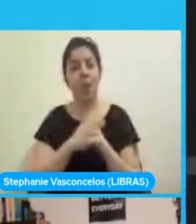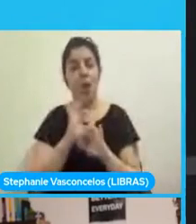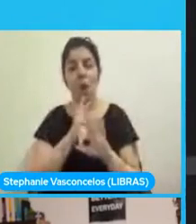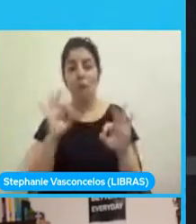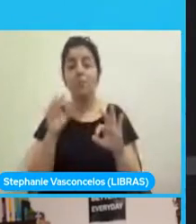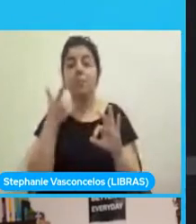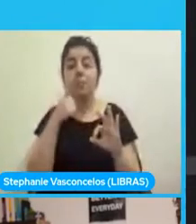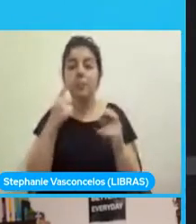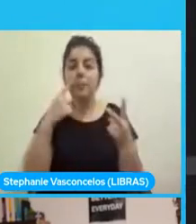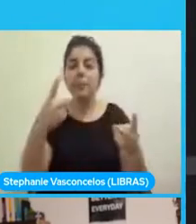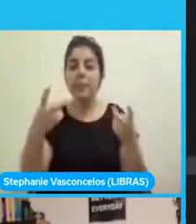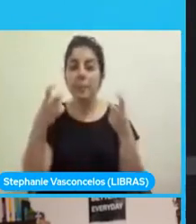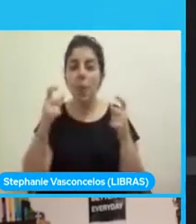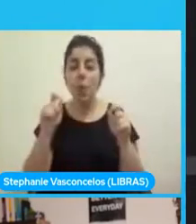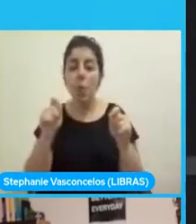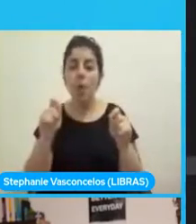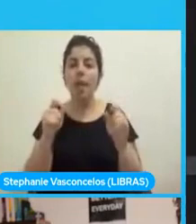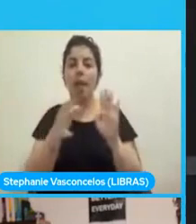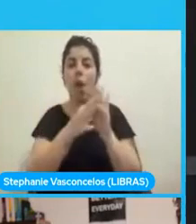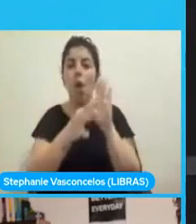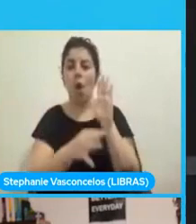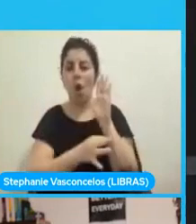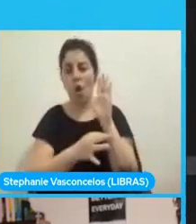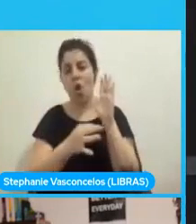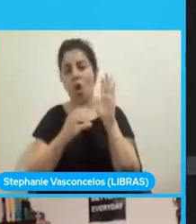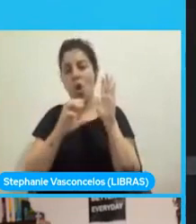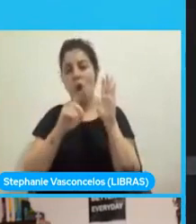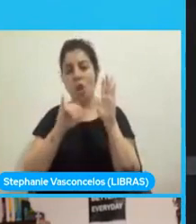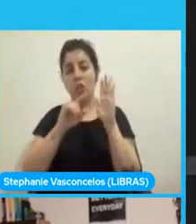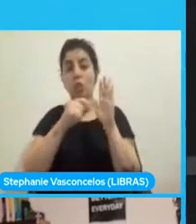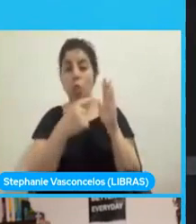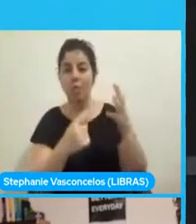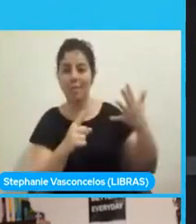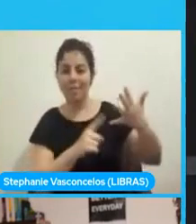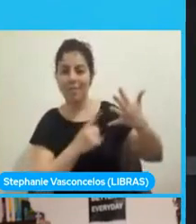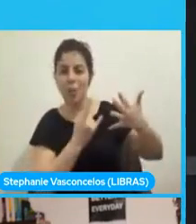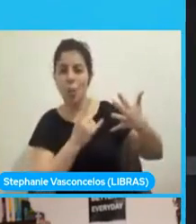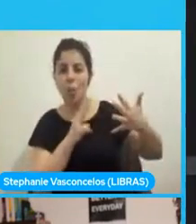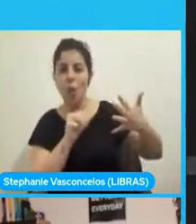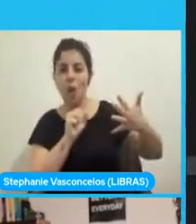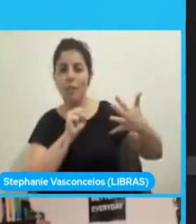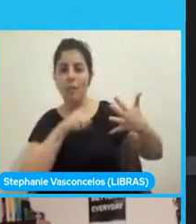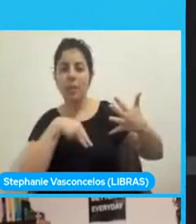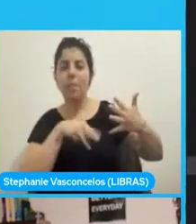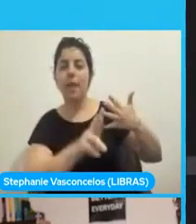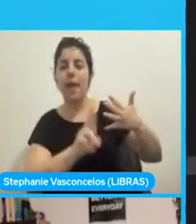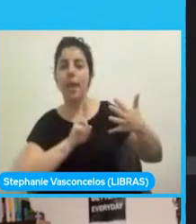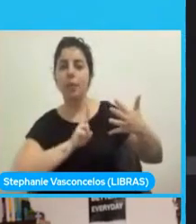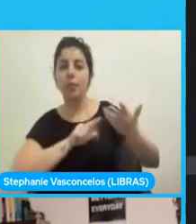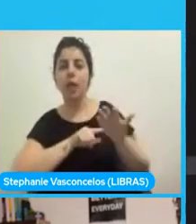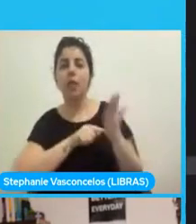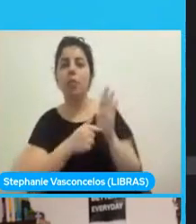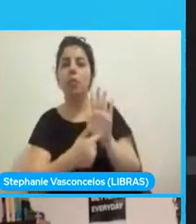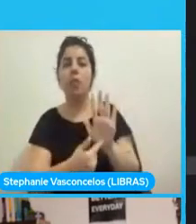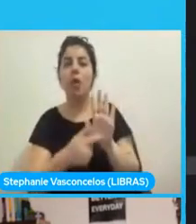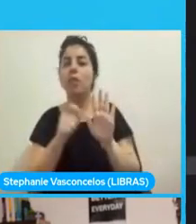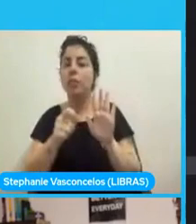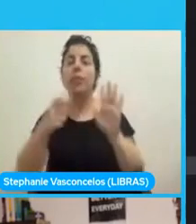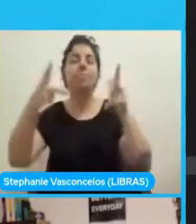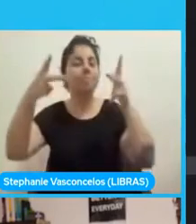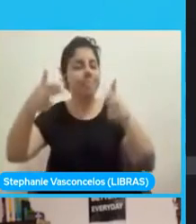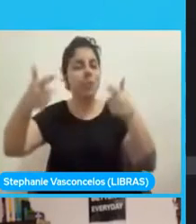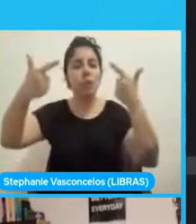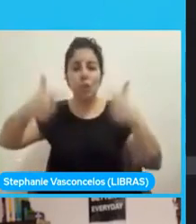evaluamos el código Watson resultante, vemos que igualmente nos está retornando una